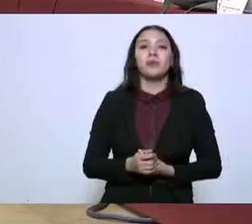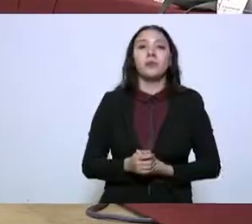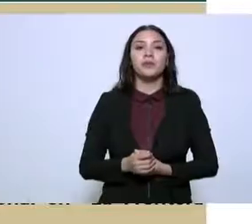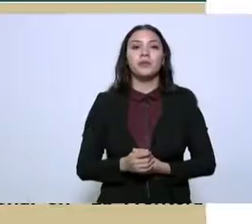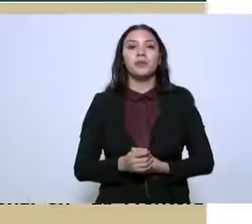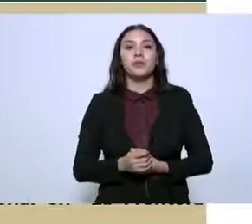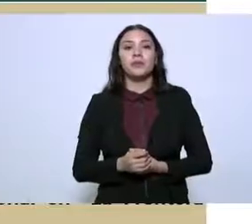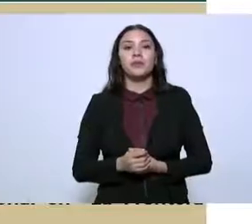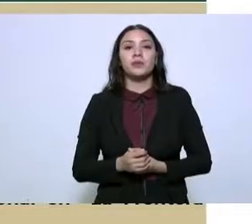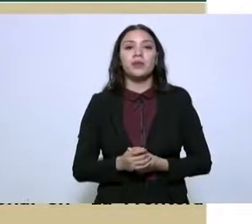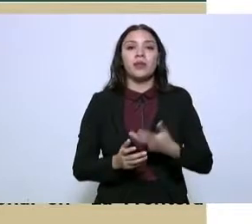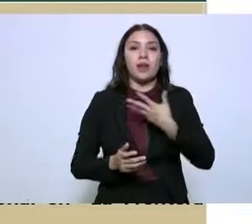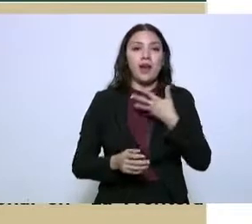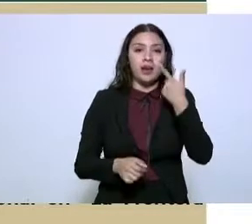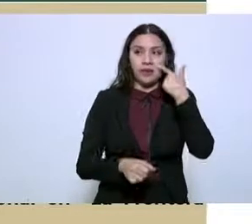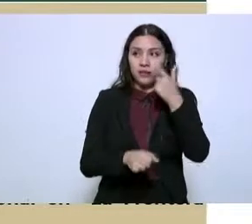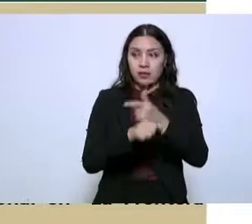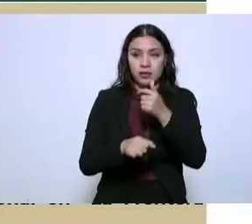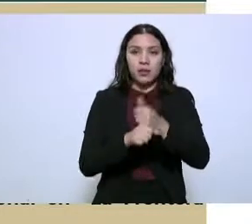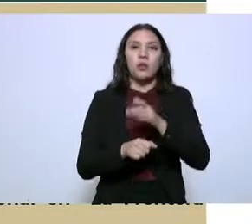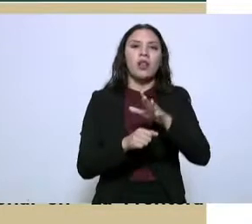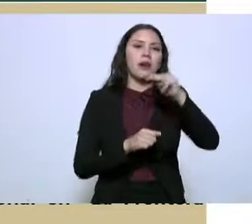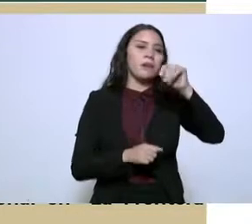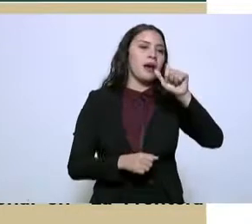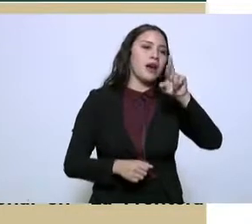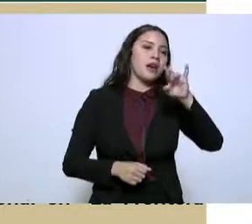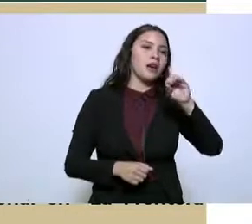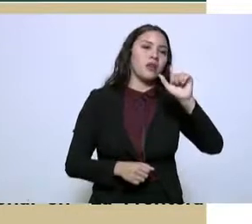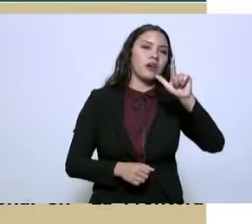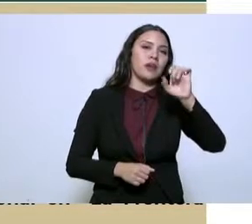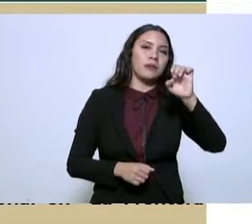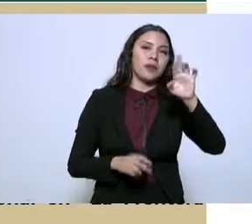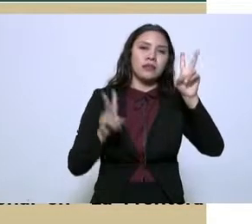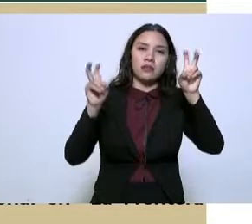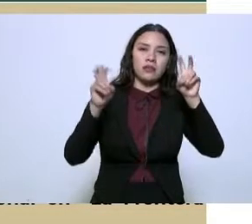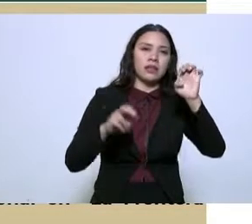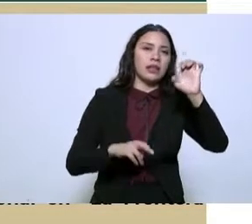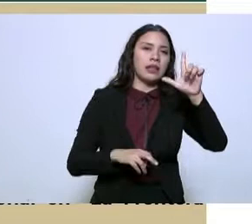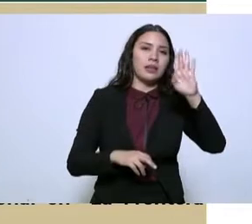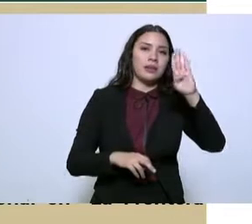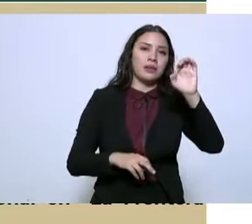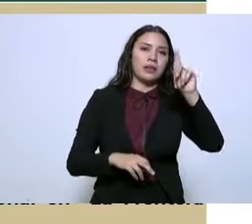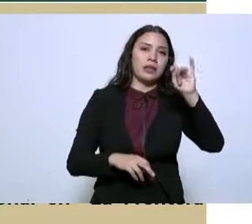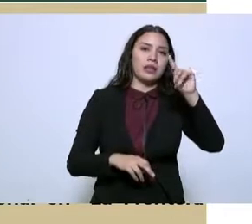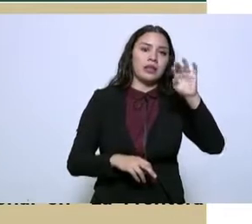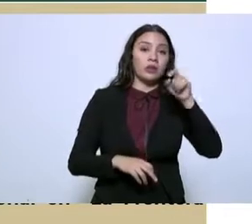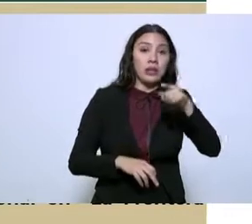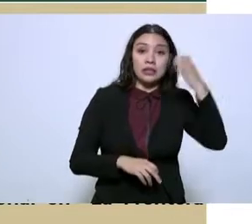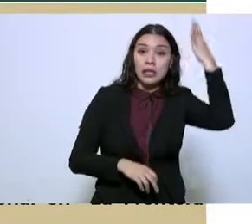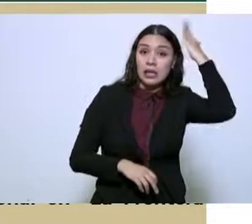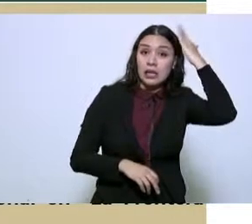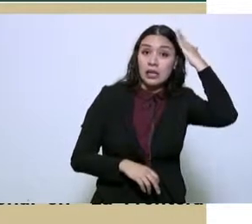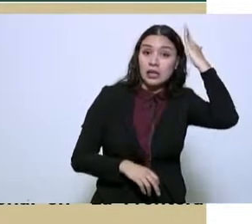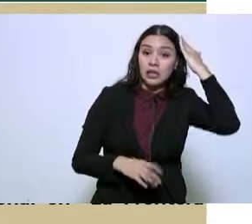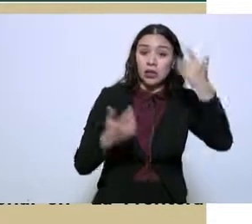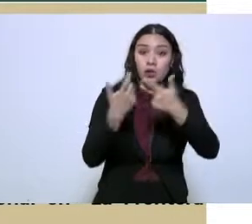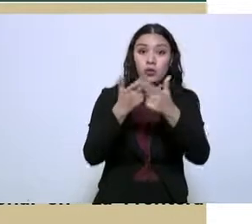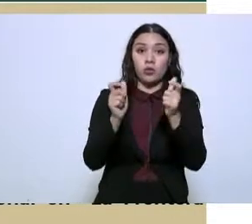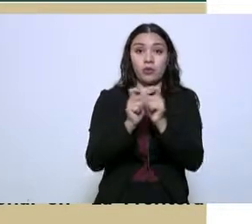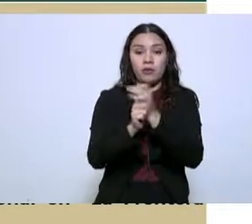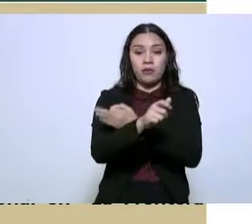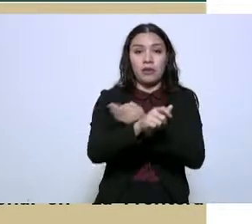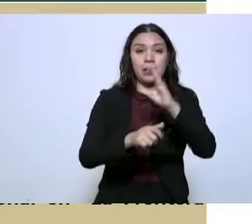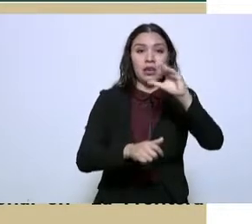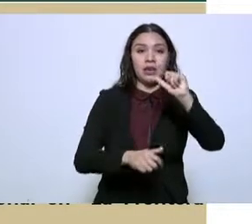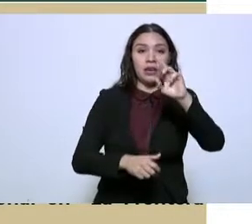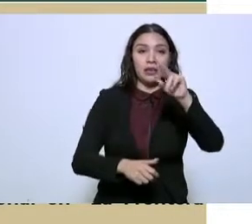detuvo a Mario Alberto Árez Elbetito, líder de una fracción de la familia Cárdenas, afina el